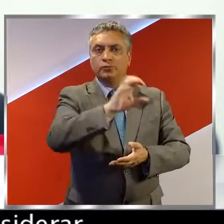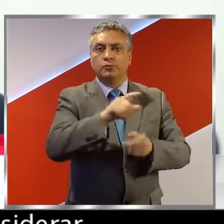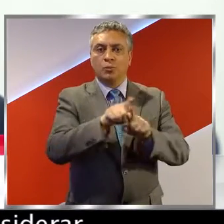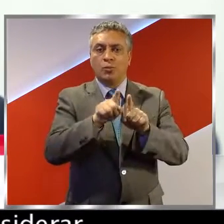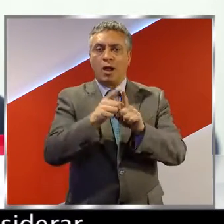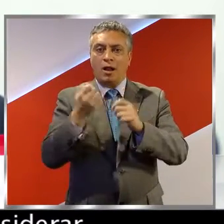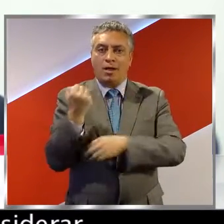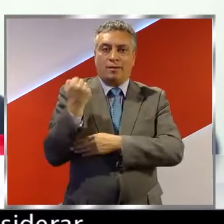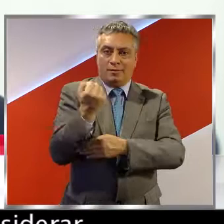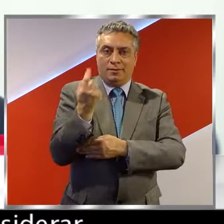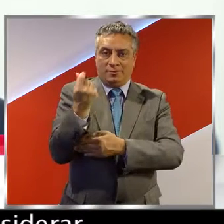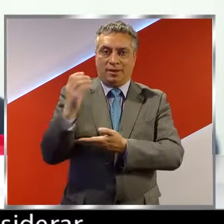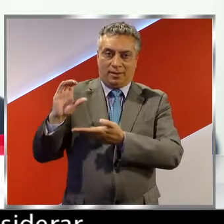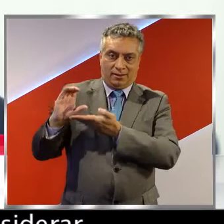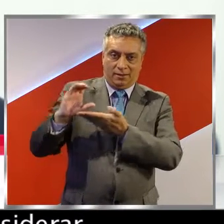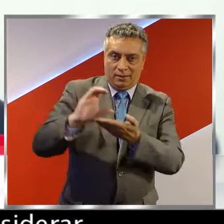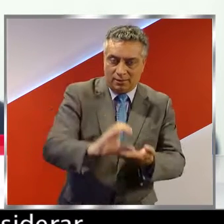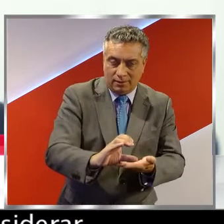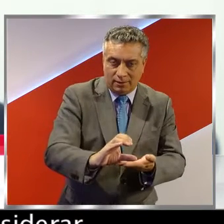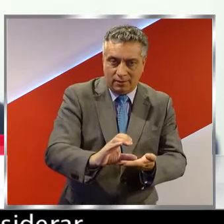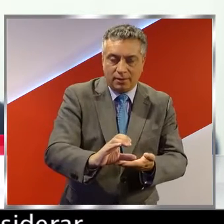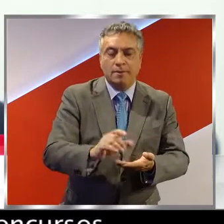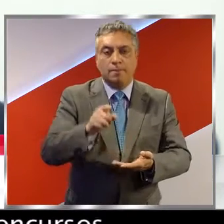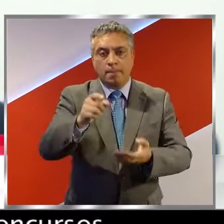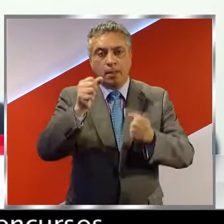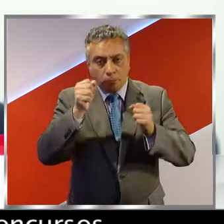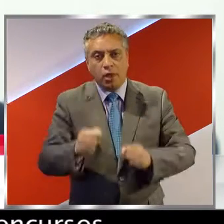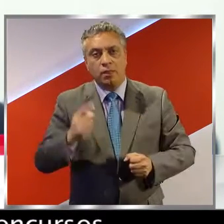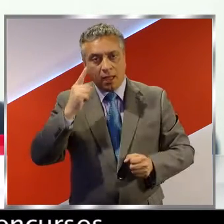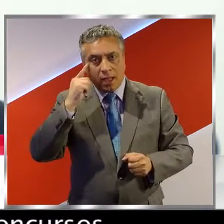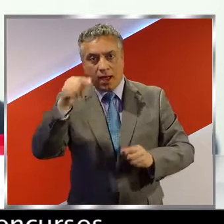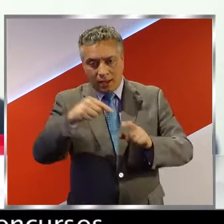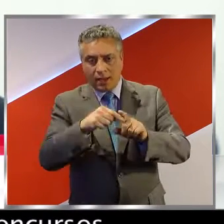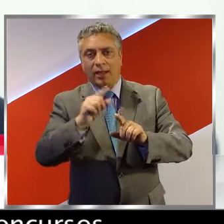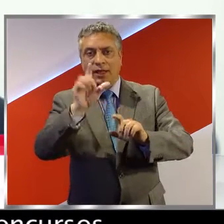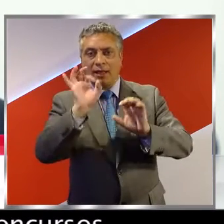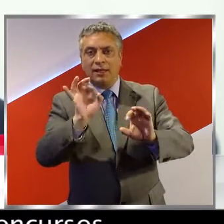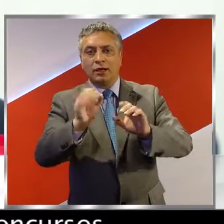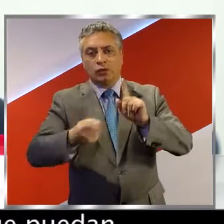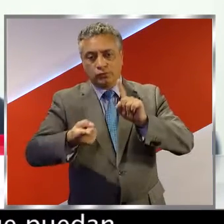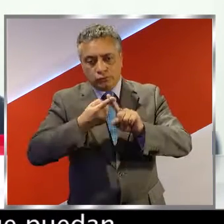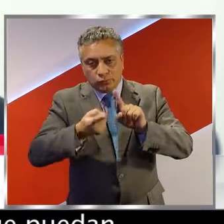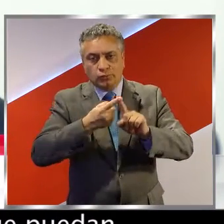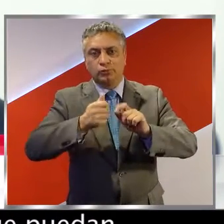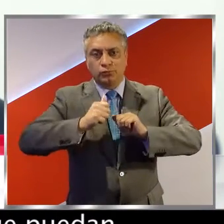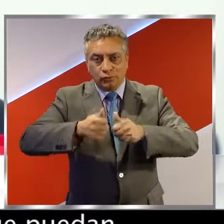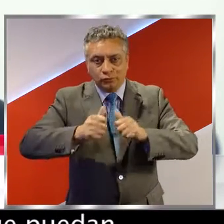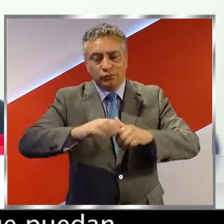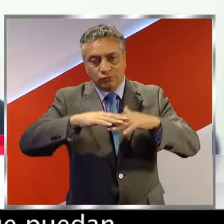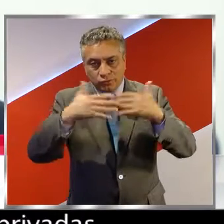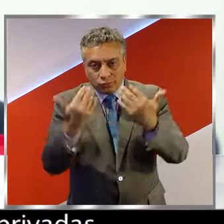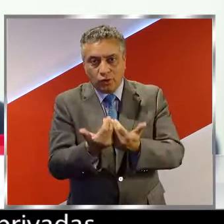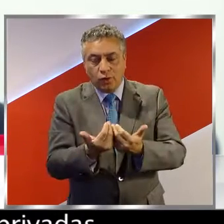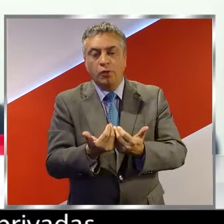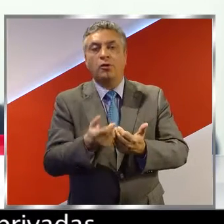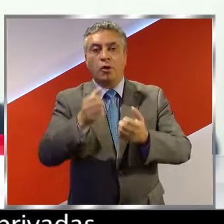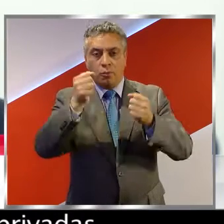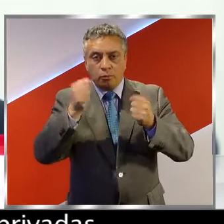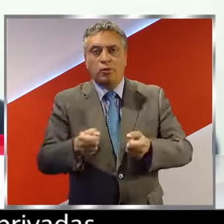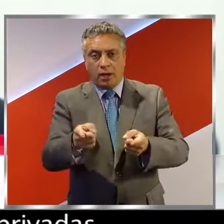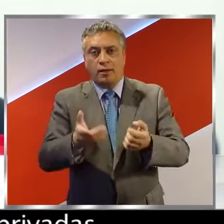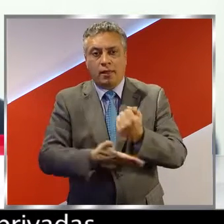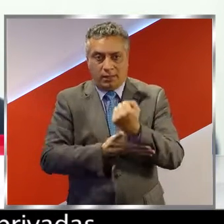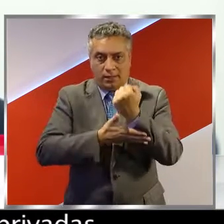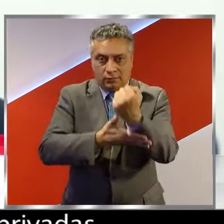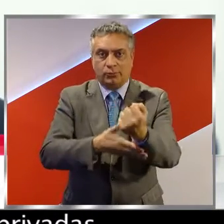productivo, es decir, que puedan considerar en las licitaciones, en los concursos, ponderaciones especiales que puedan incentivar a